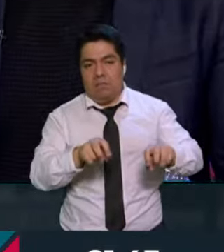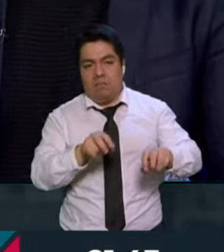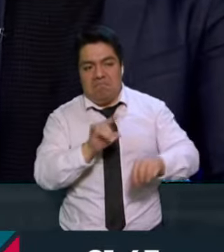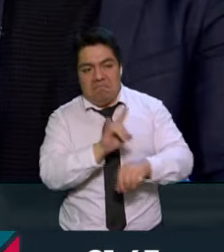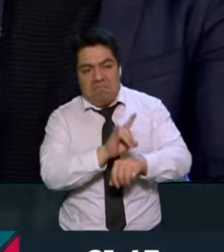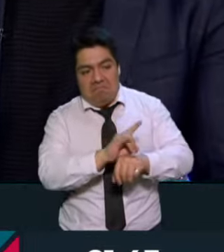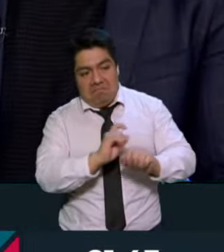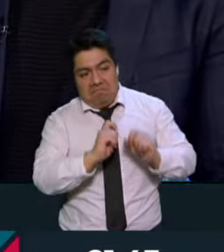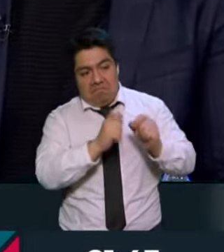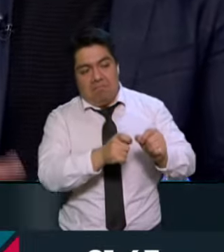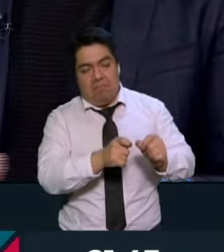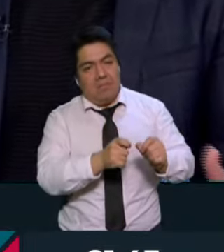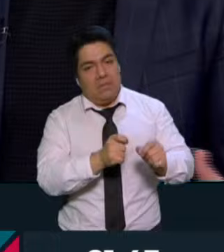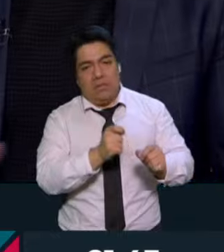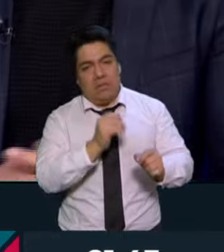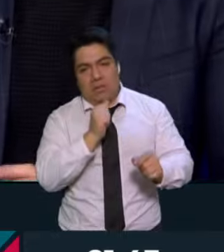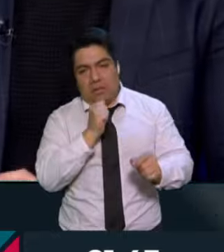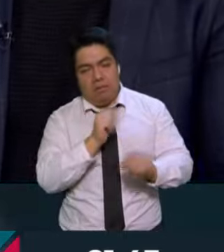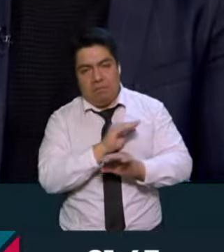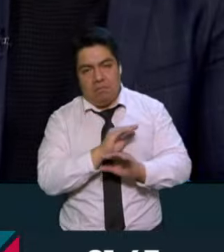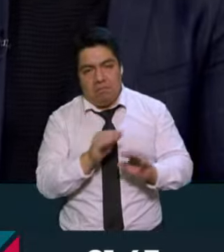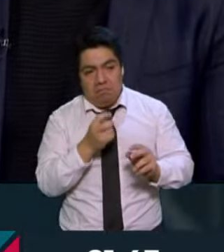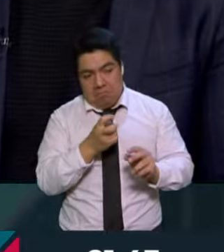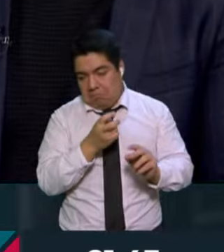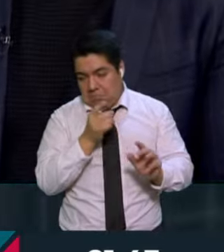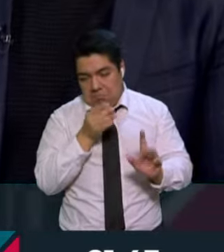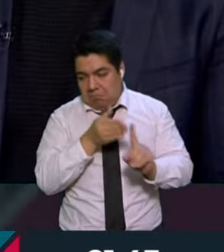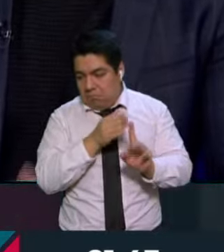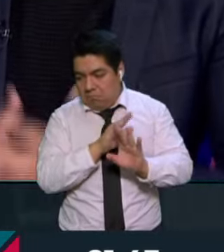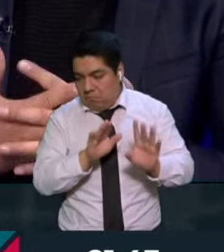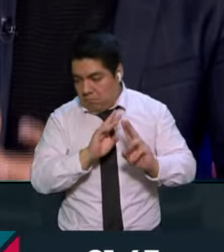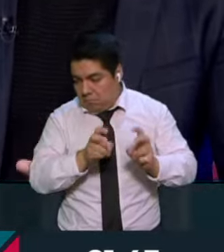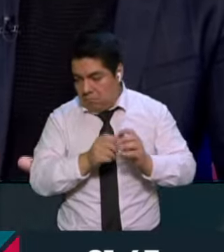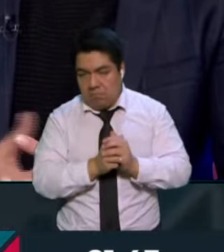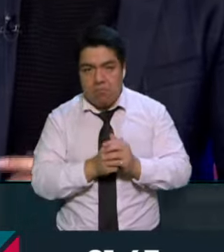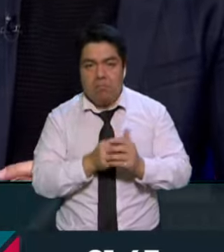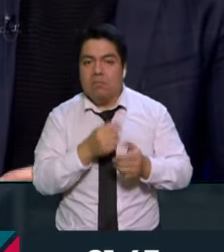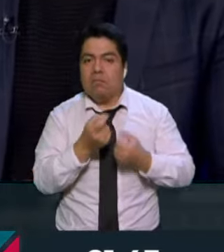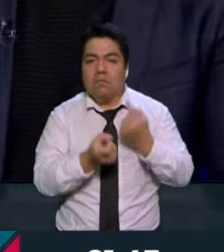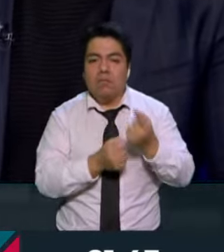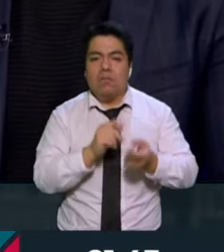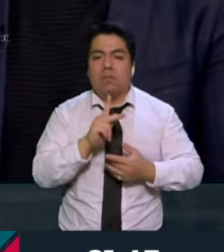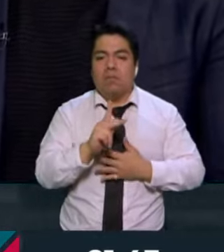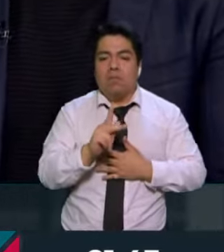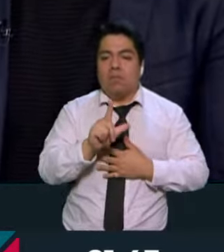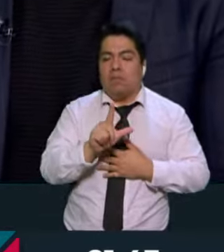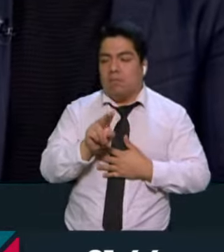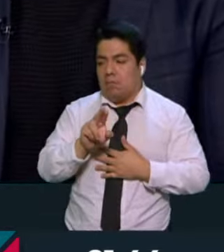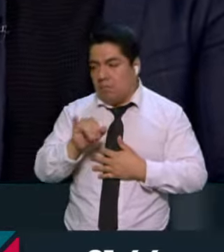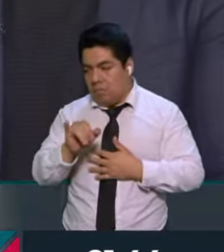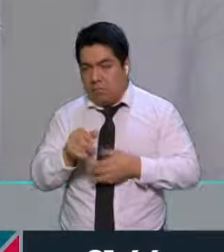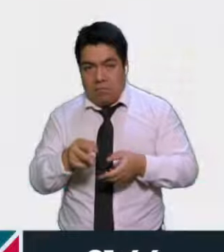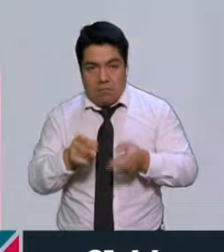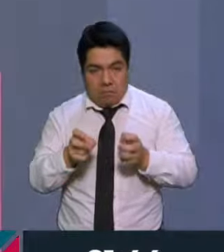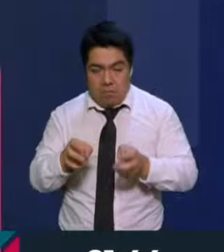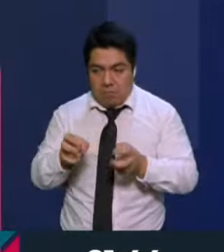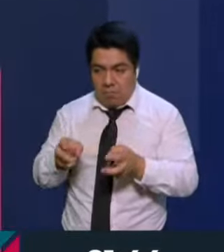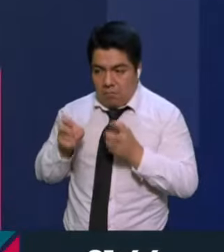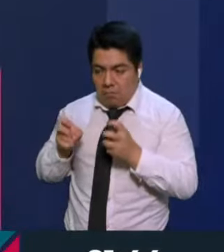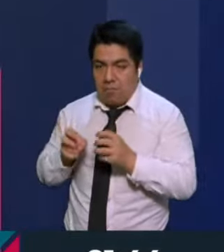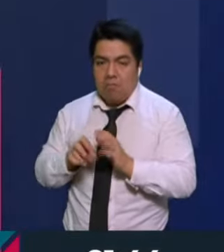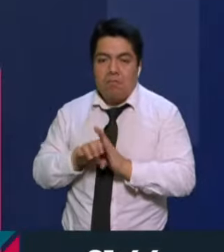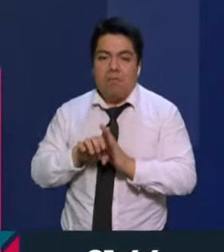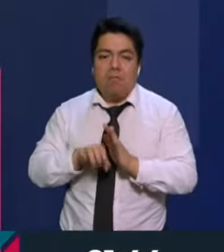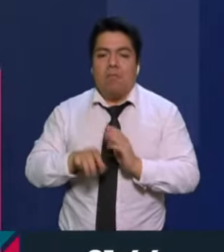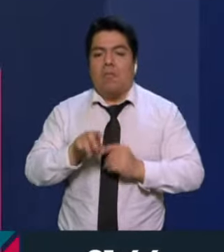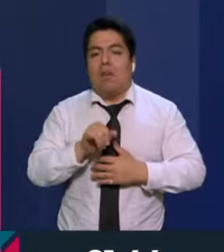es prácticamente el tema. Se están robando plurinominales, eso hay que decirlo, por presiones